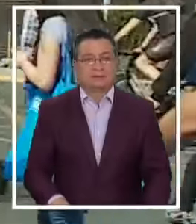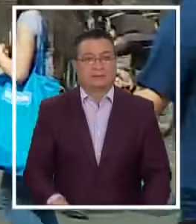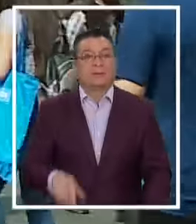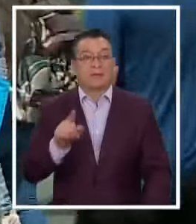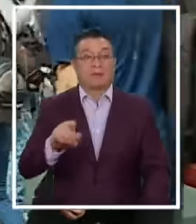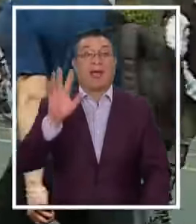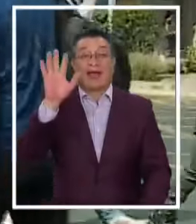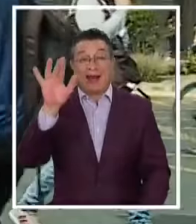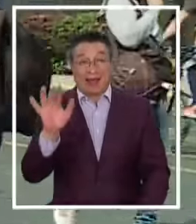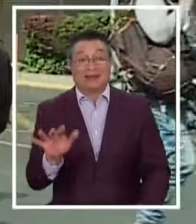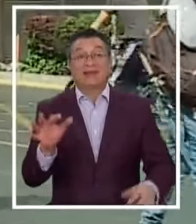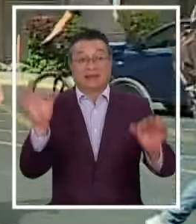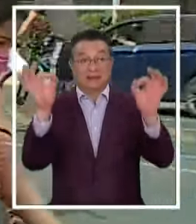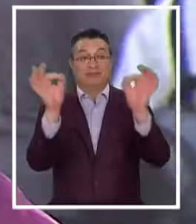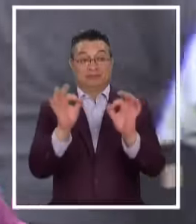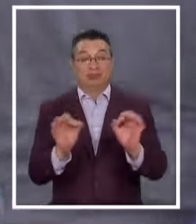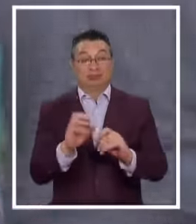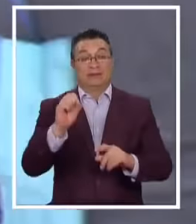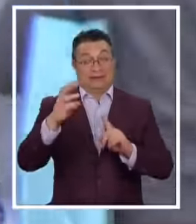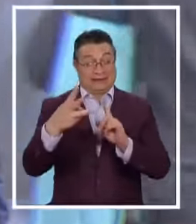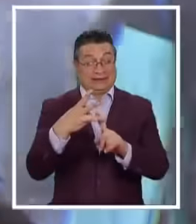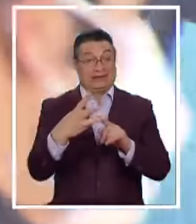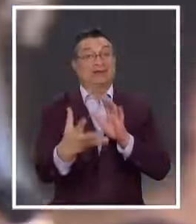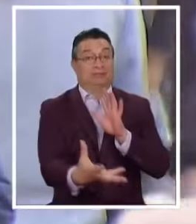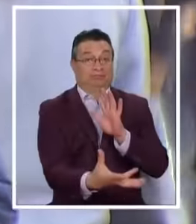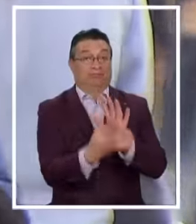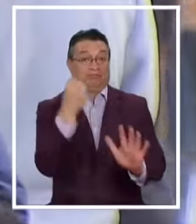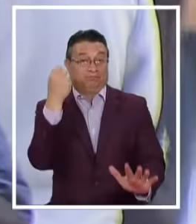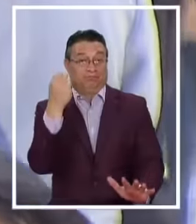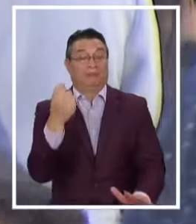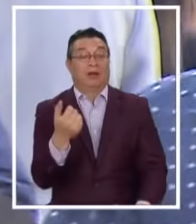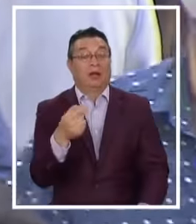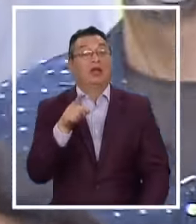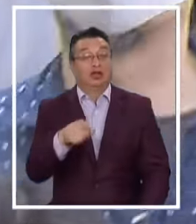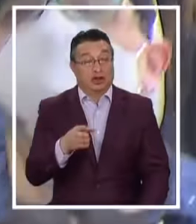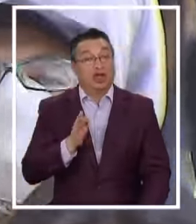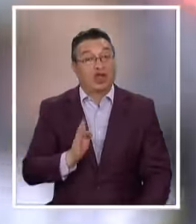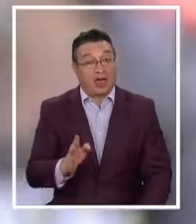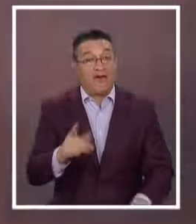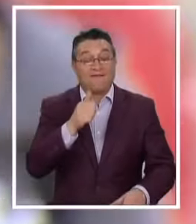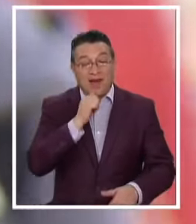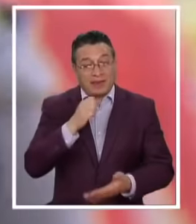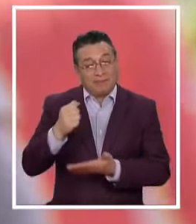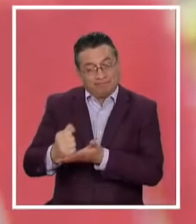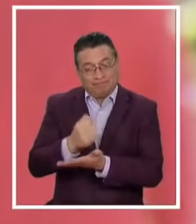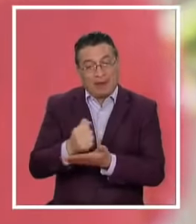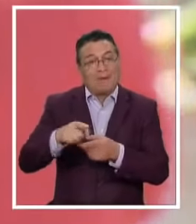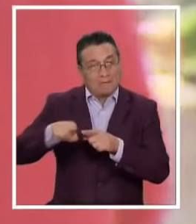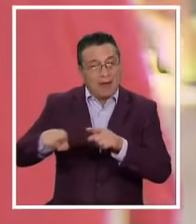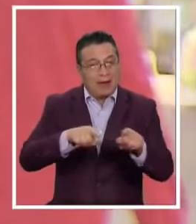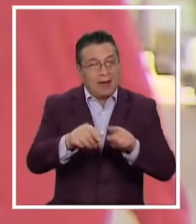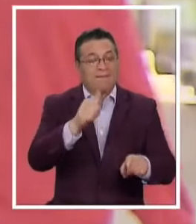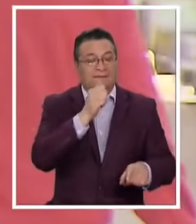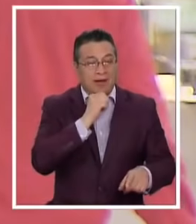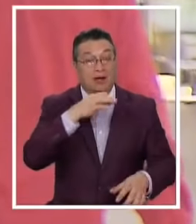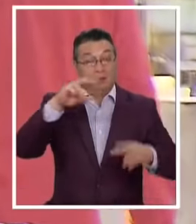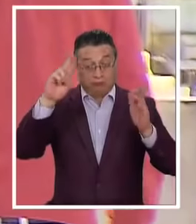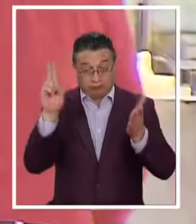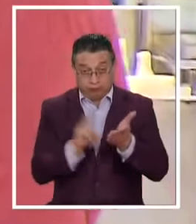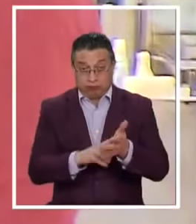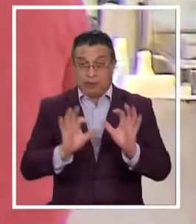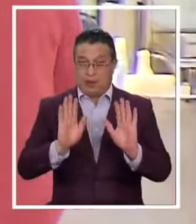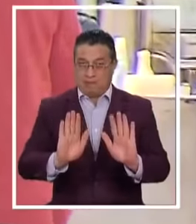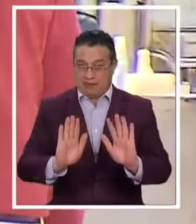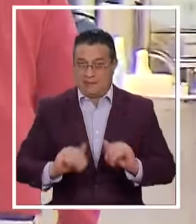características Y detalles De un eventual Tercer retiro Uno que aún Tiene que sortear Varias etapas Para convertirse en realidad